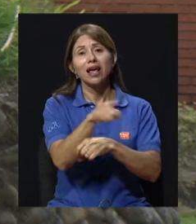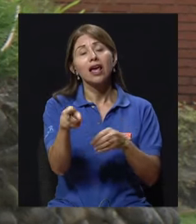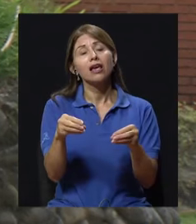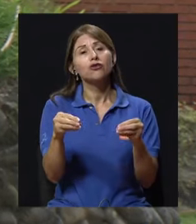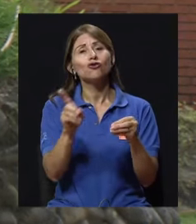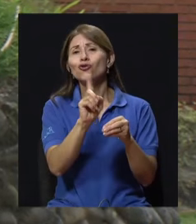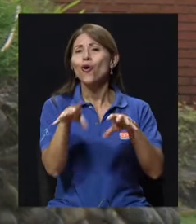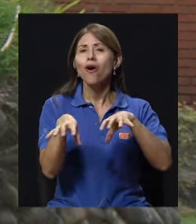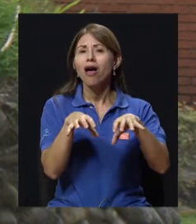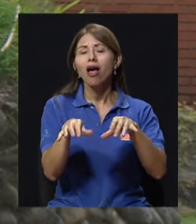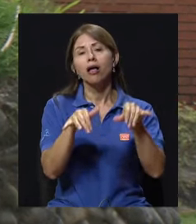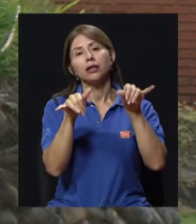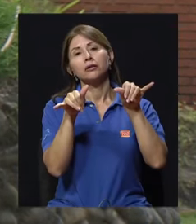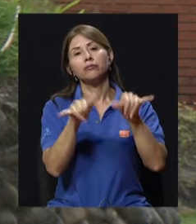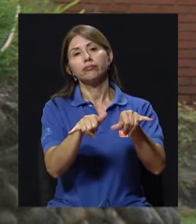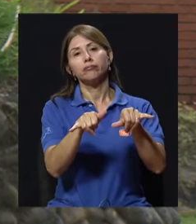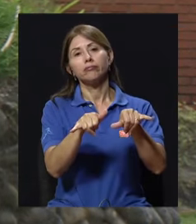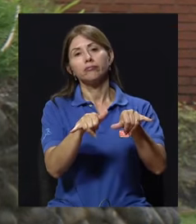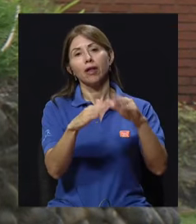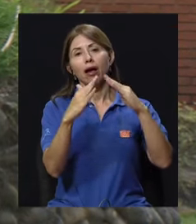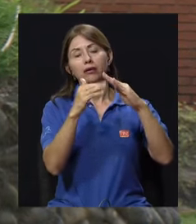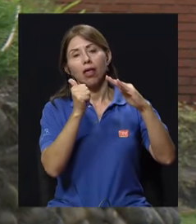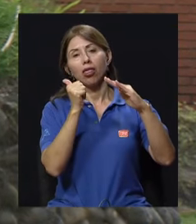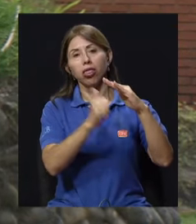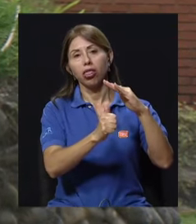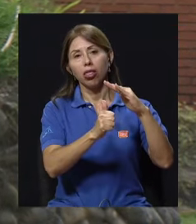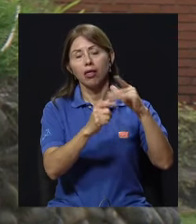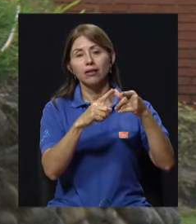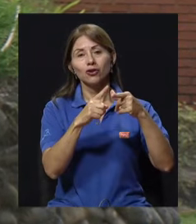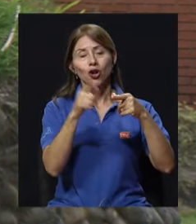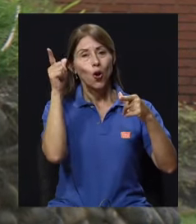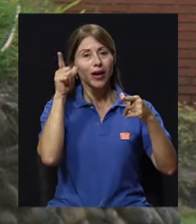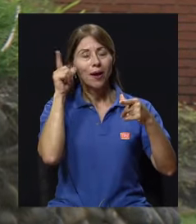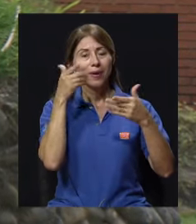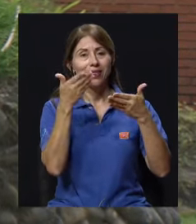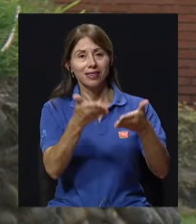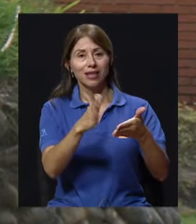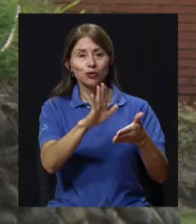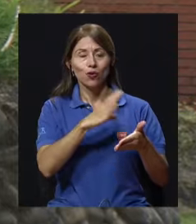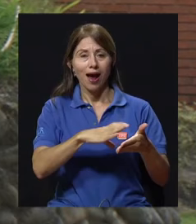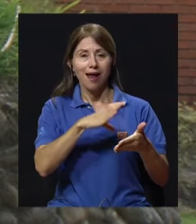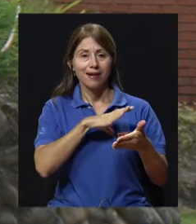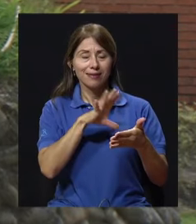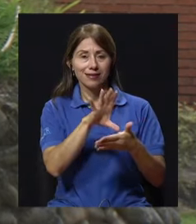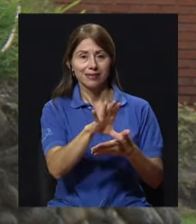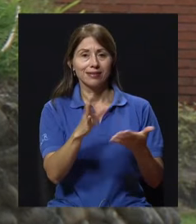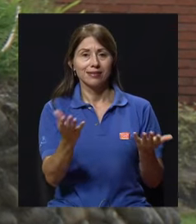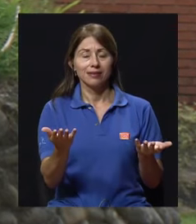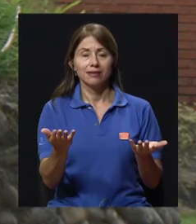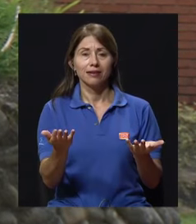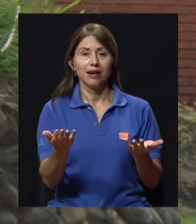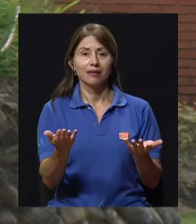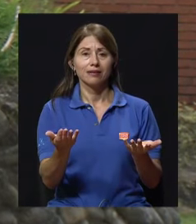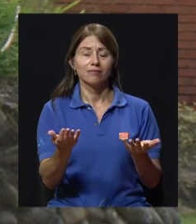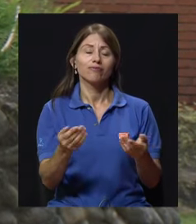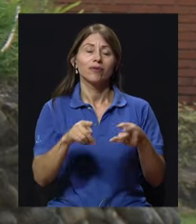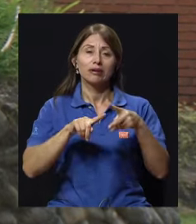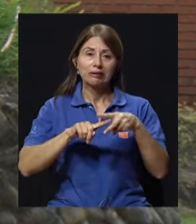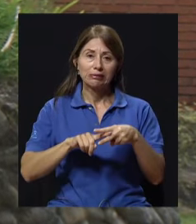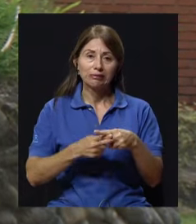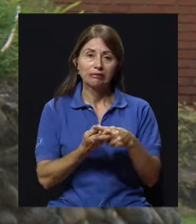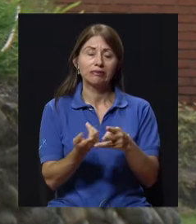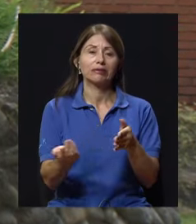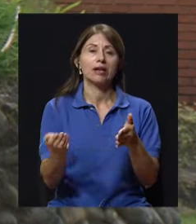Lógicamente, al acentuar el sedentarismo va a ser que las características propias de este grupo se acentúen también.